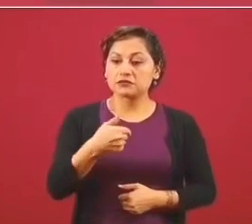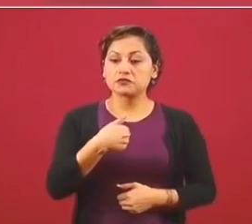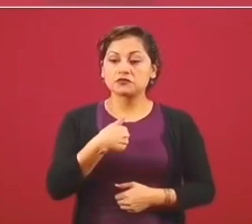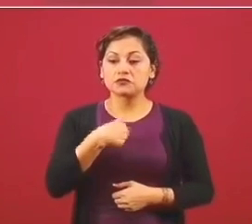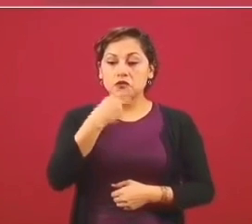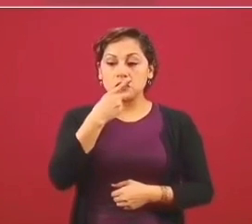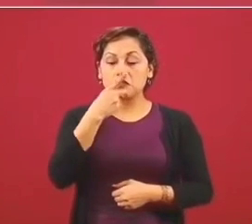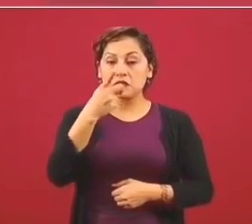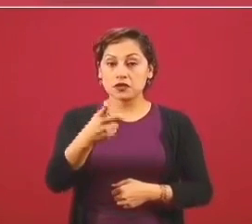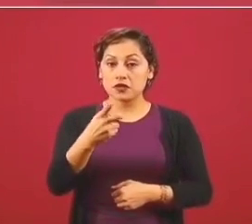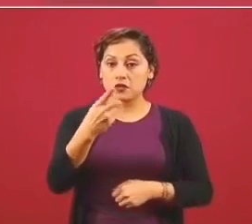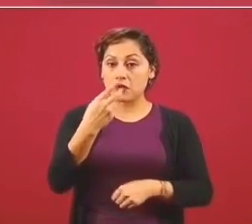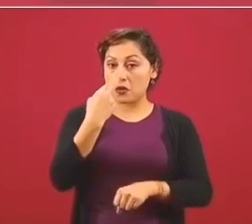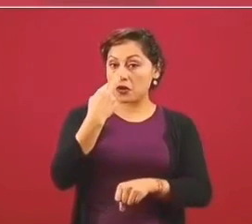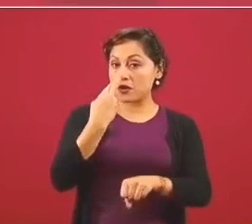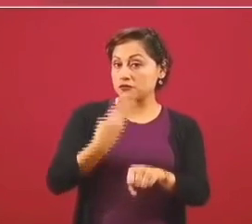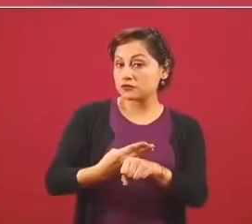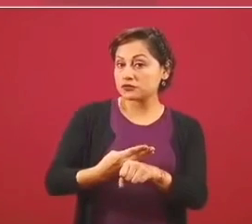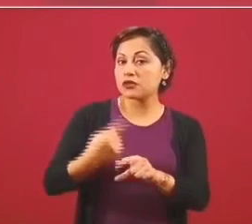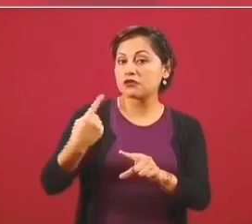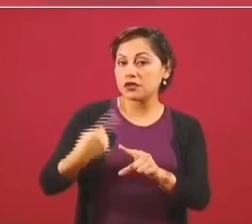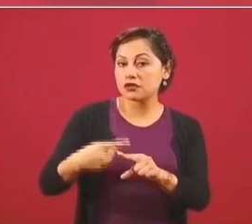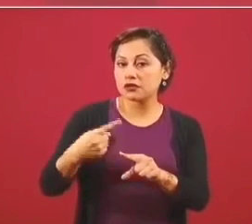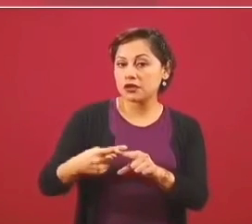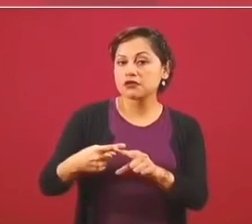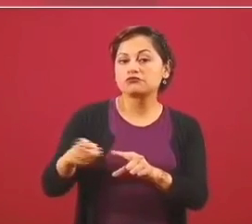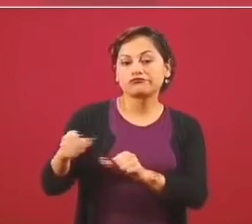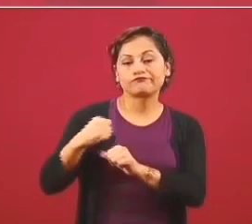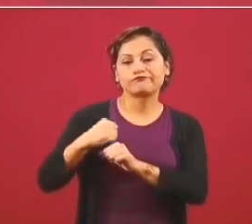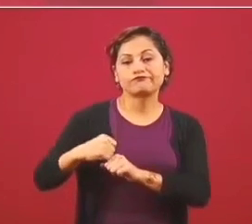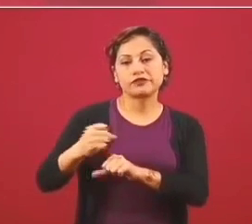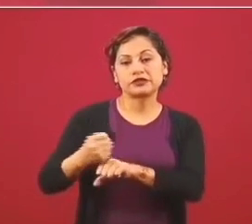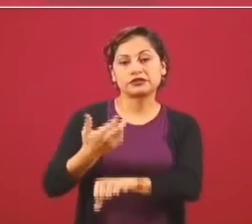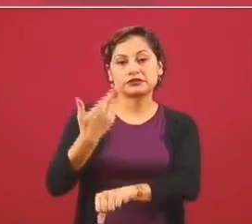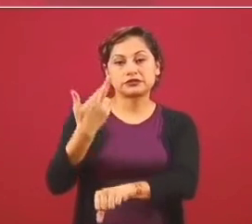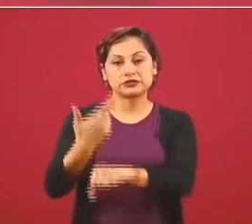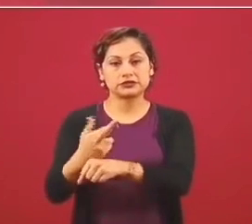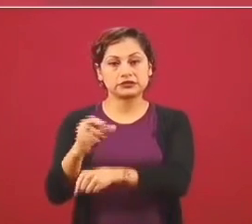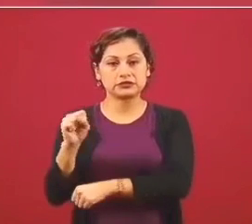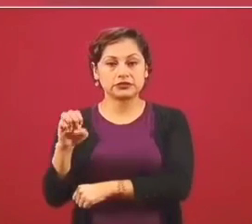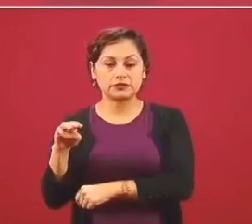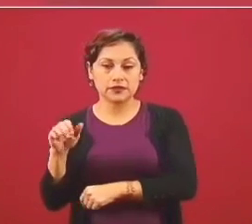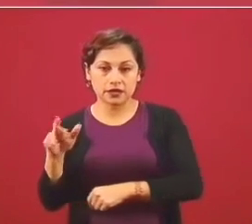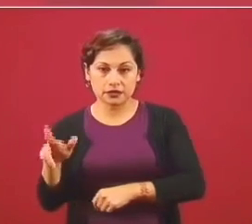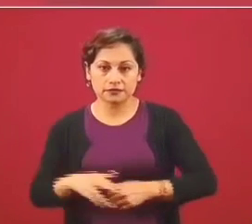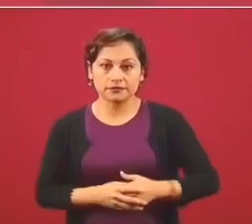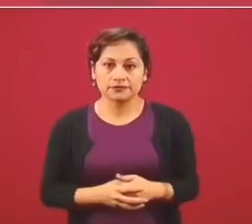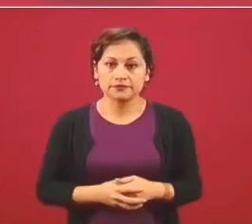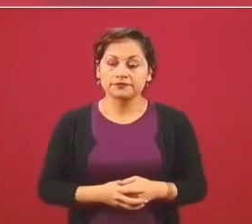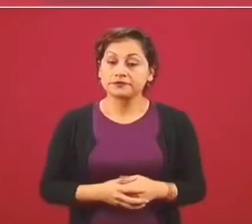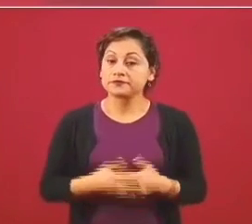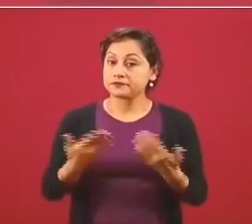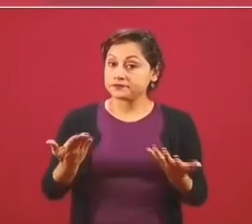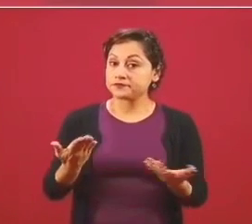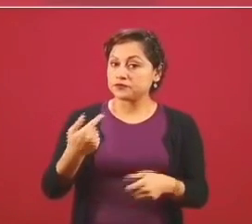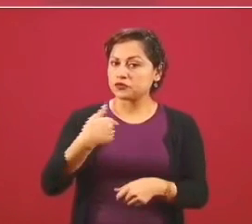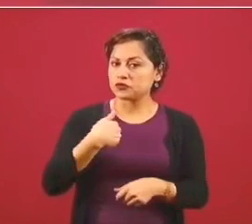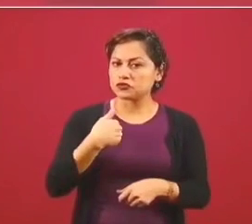secretario de Marina, pero estoy seguro que en poco tiempo